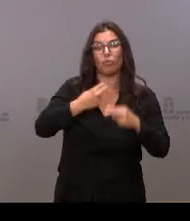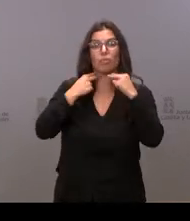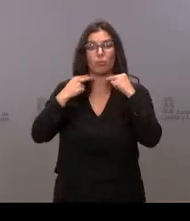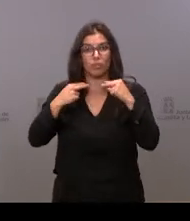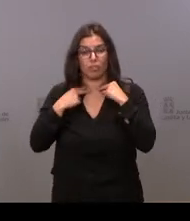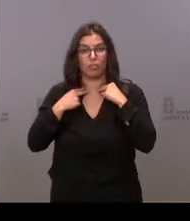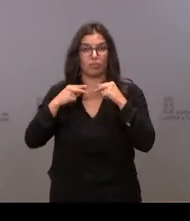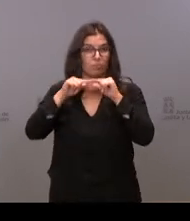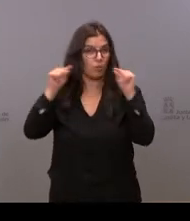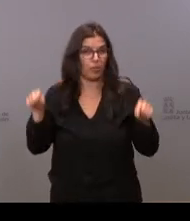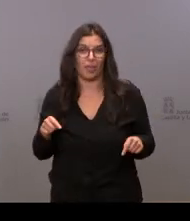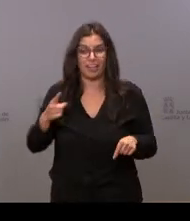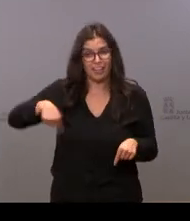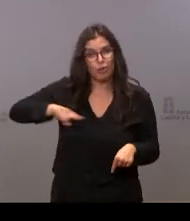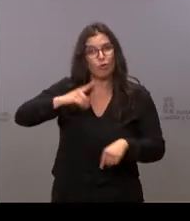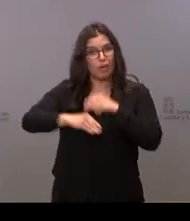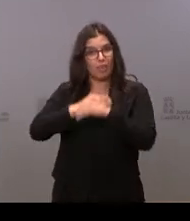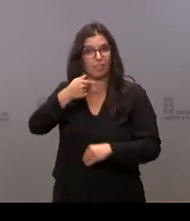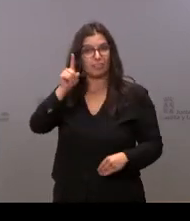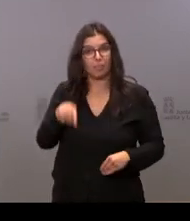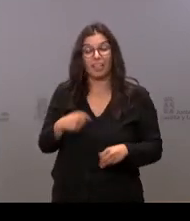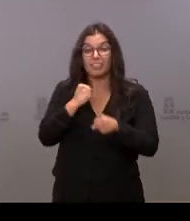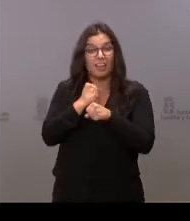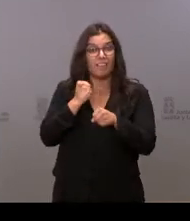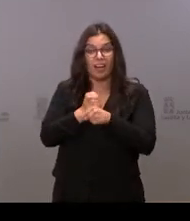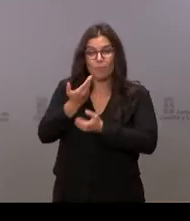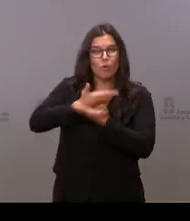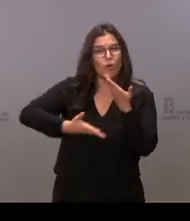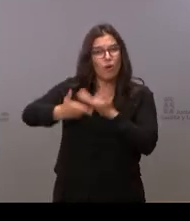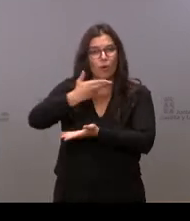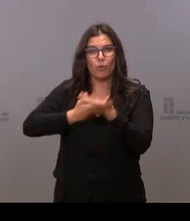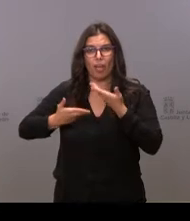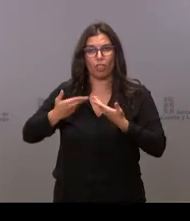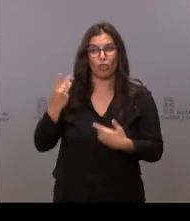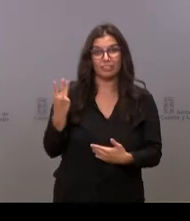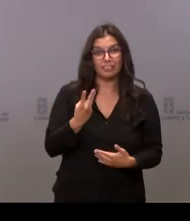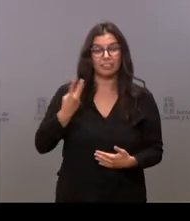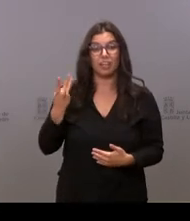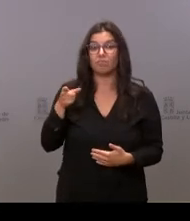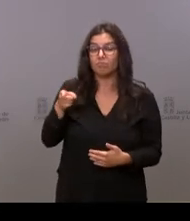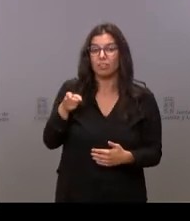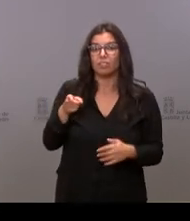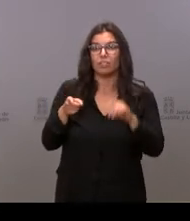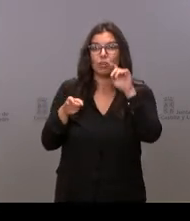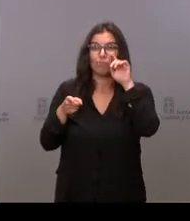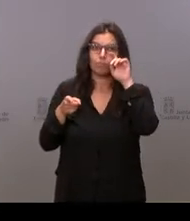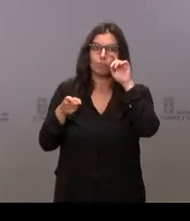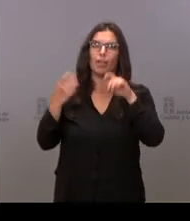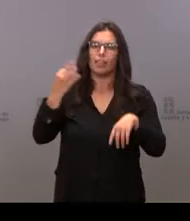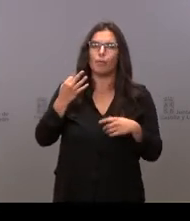diputaciones, los ayuntamientos. Trabajamos de manera conjunta y es algo que creo que hay que